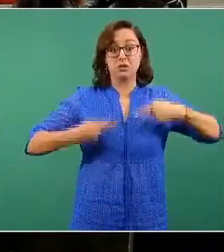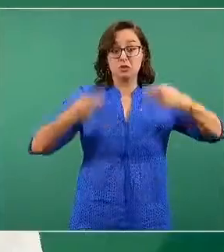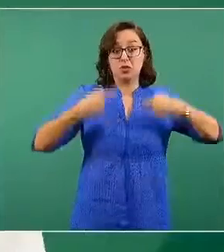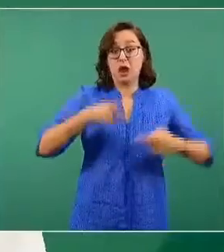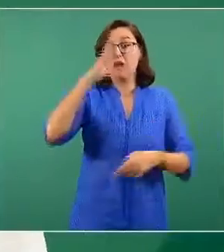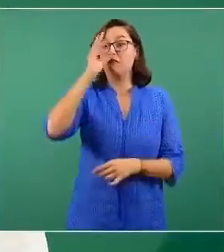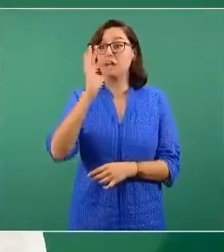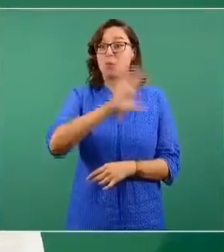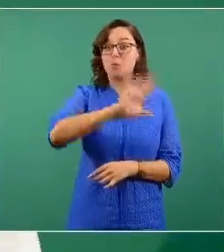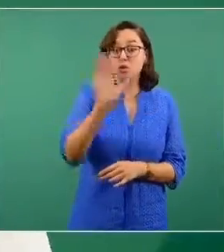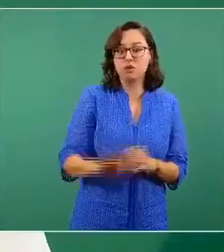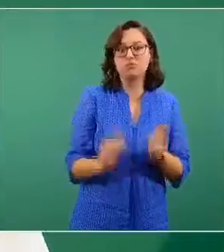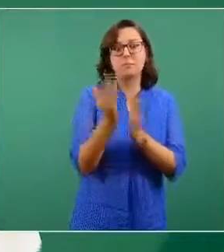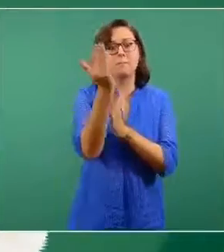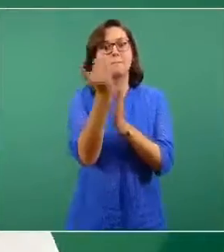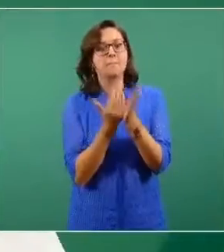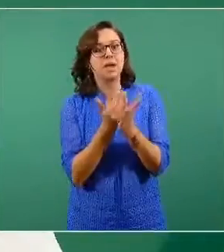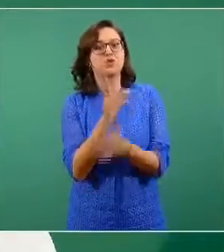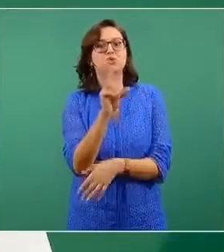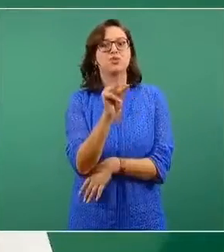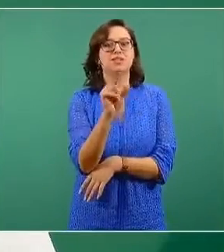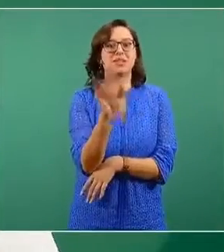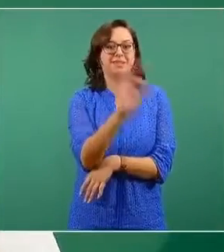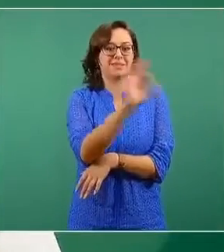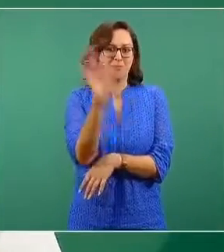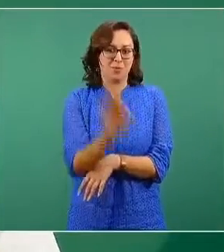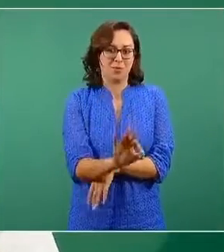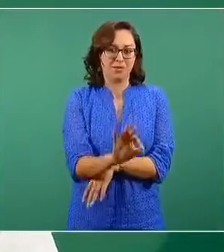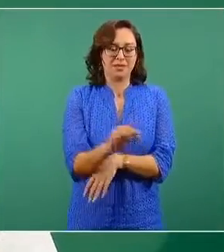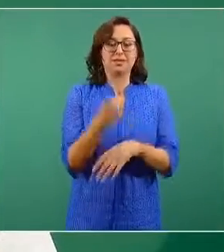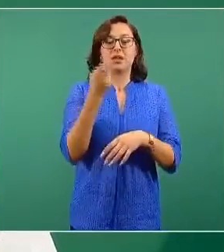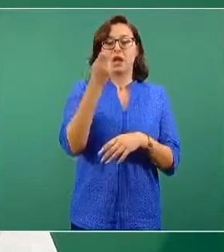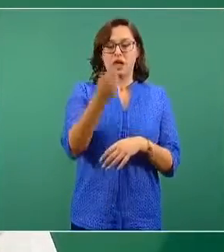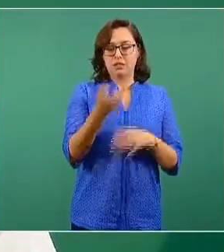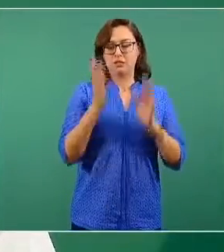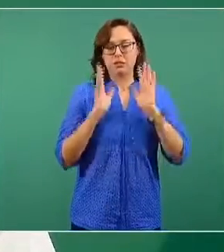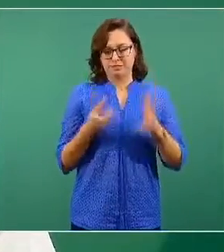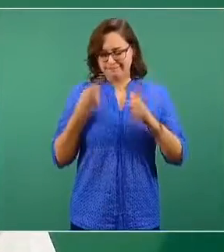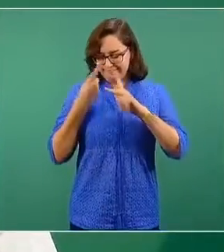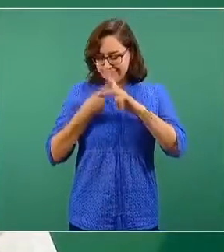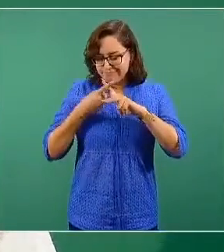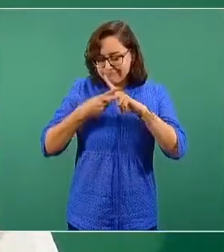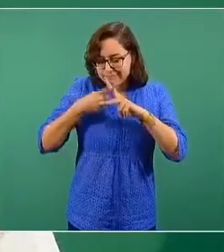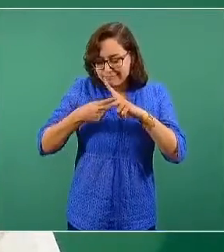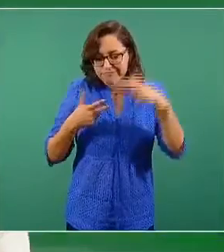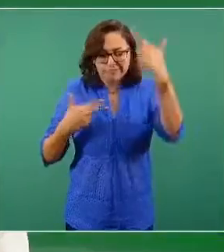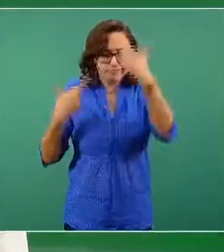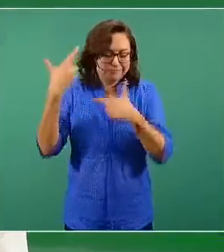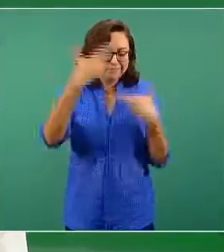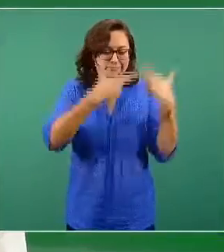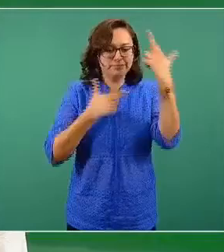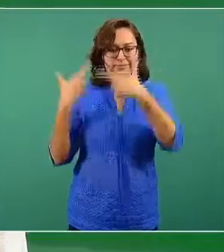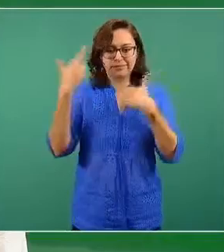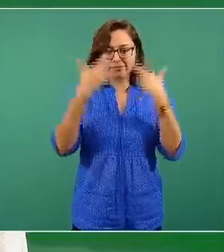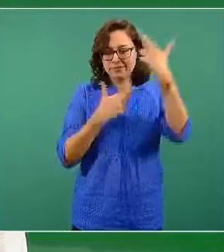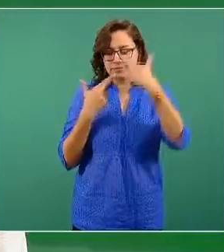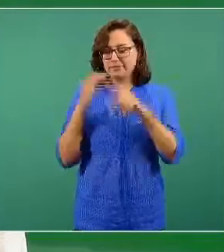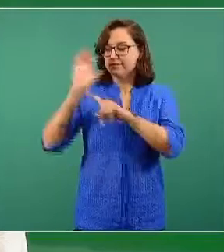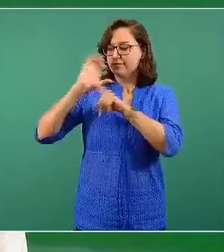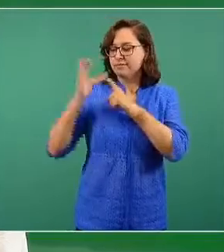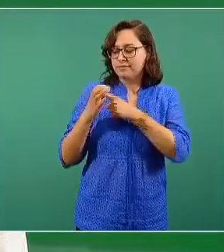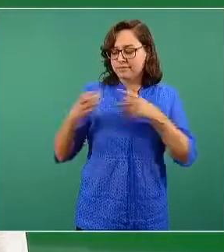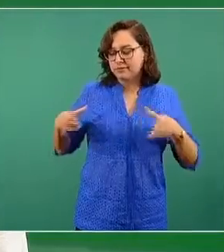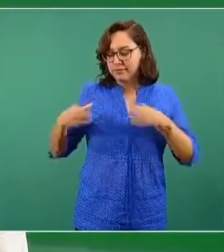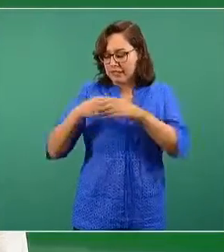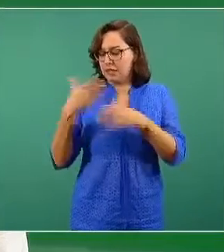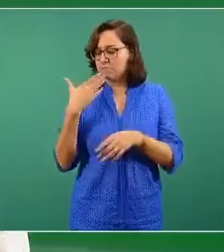por COVID-19. Esta es una estimación basada en proyecciones y modelaciones matemáticas que hizo nuestro grupo